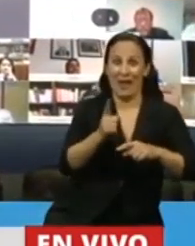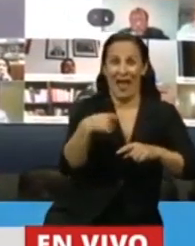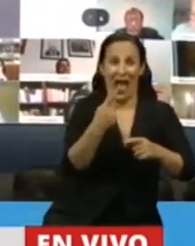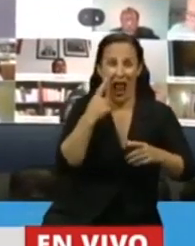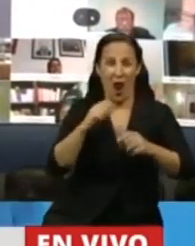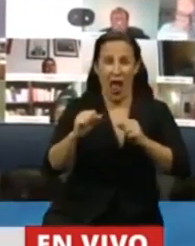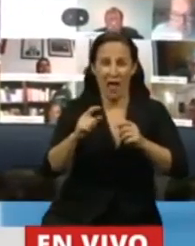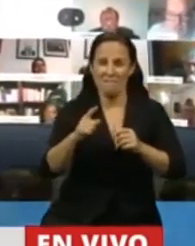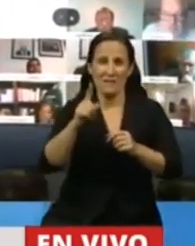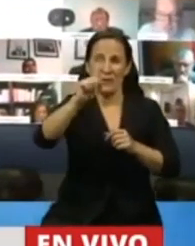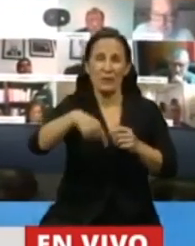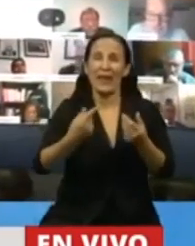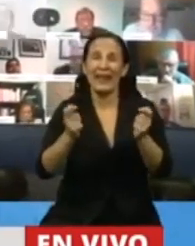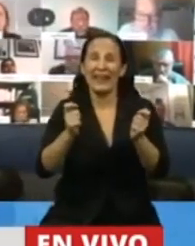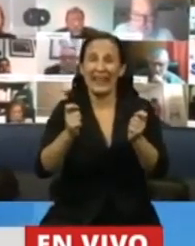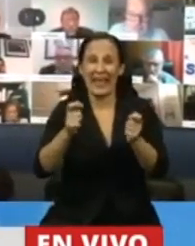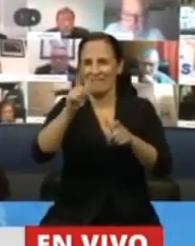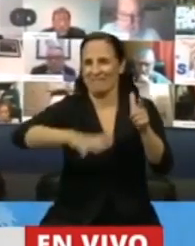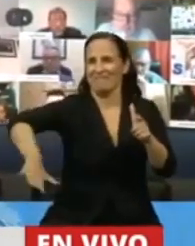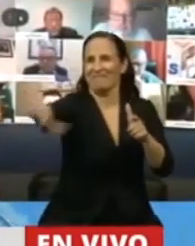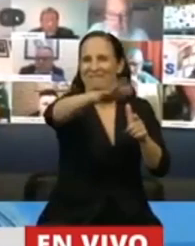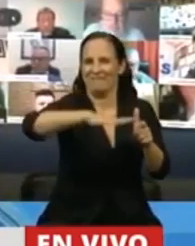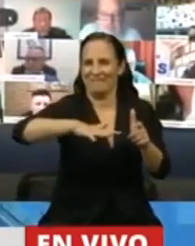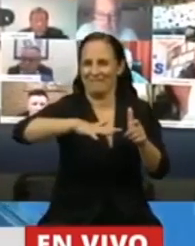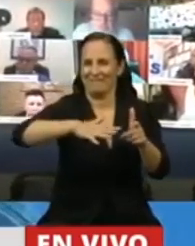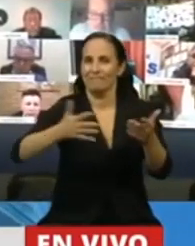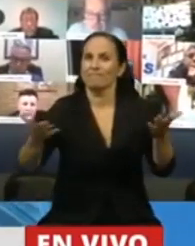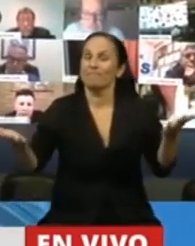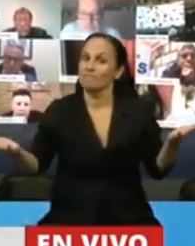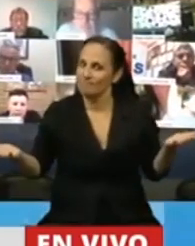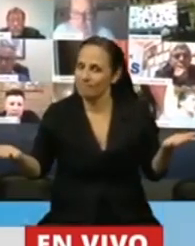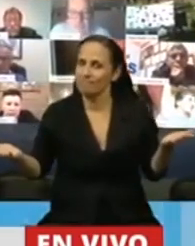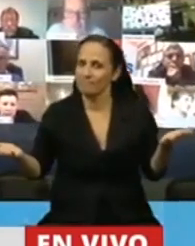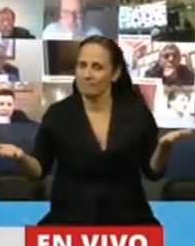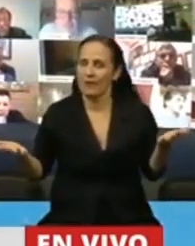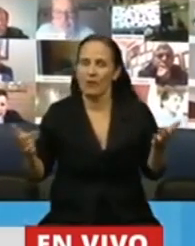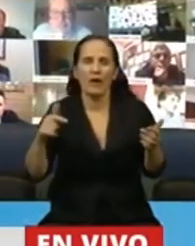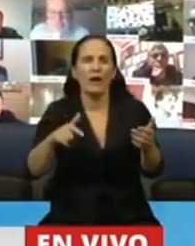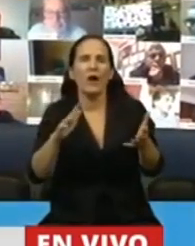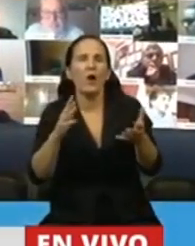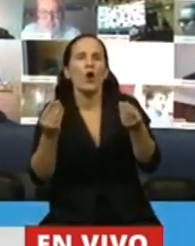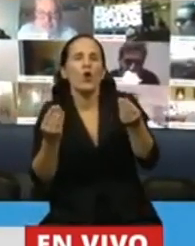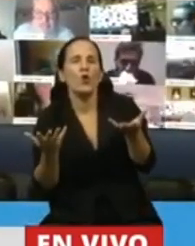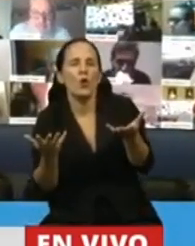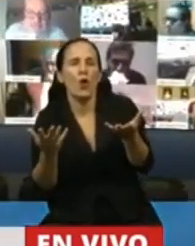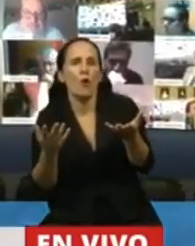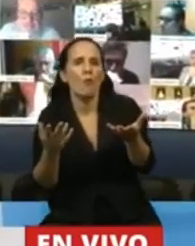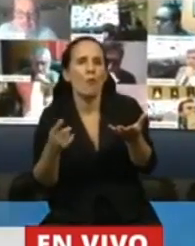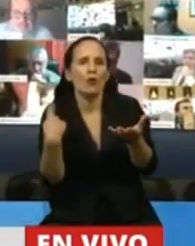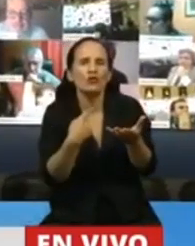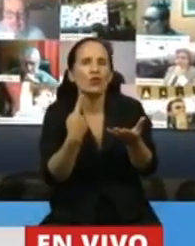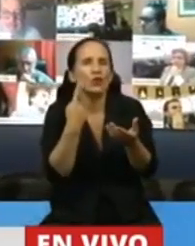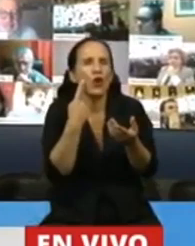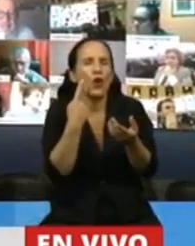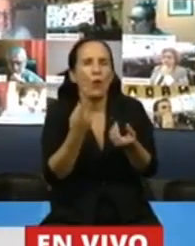la tiene y lo paga seguramente su familia. Ahora, ¿de qué manera? ¿Cómo recobramos nosotros eso?